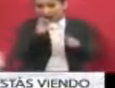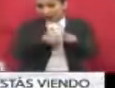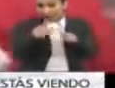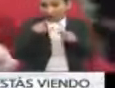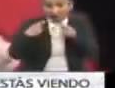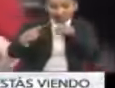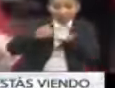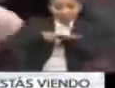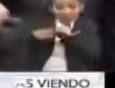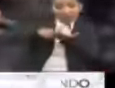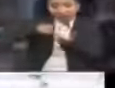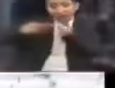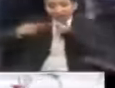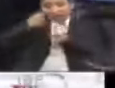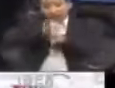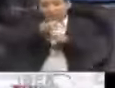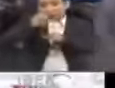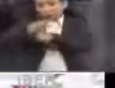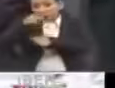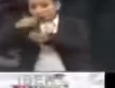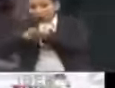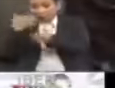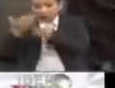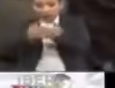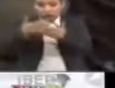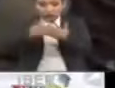debates entre el primero y segundo lugar?